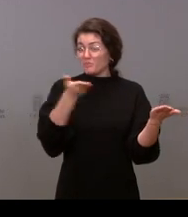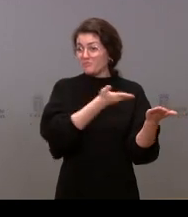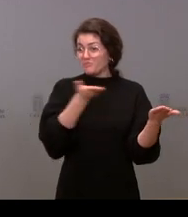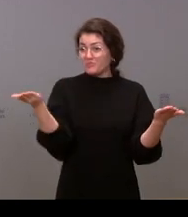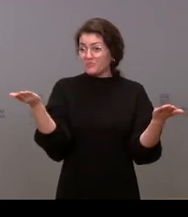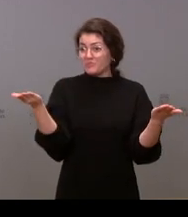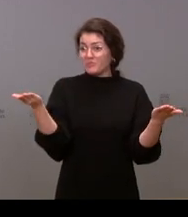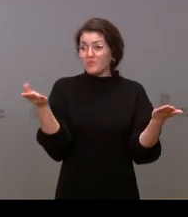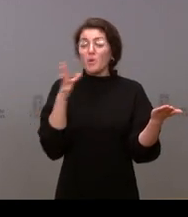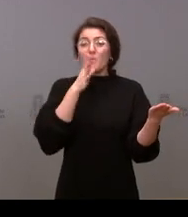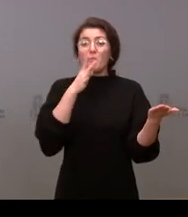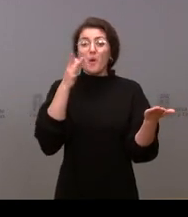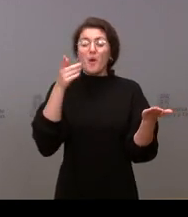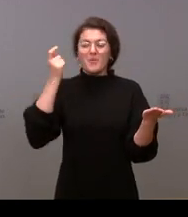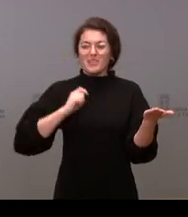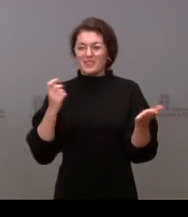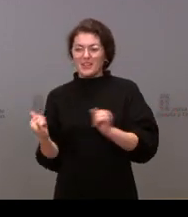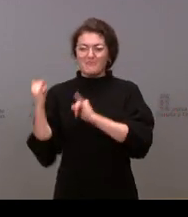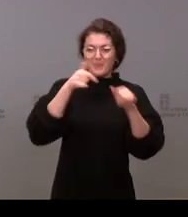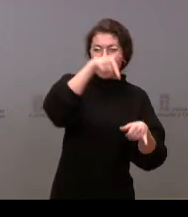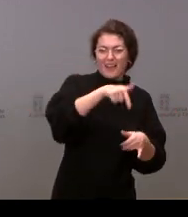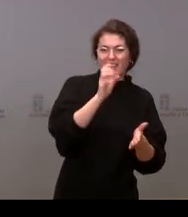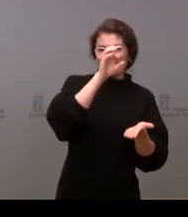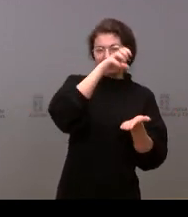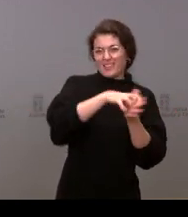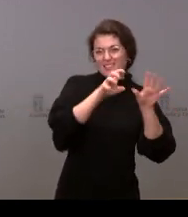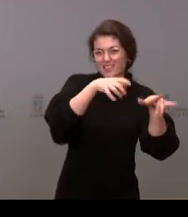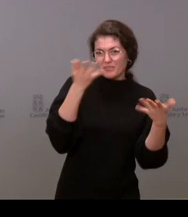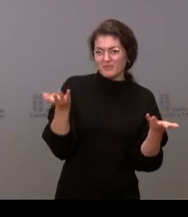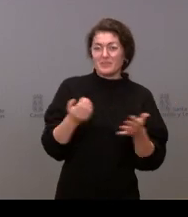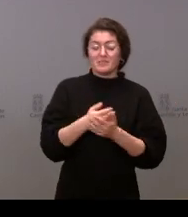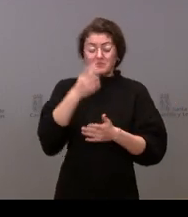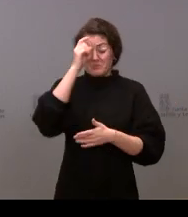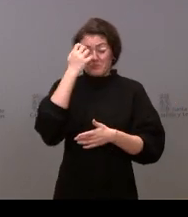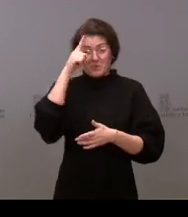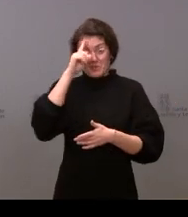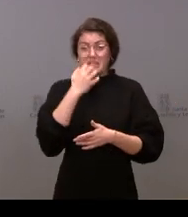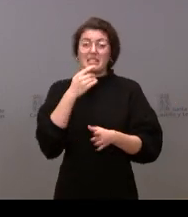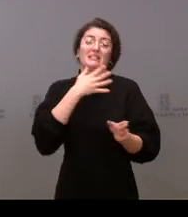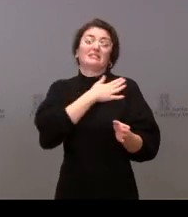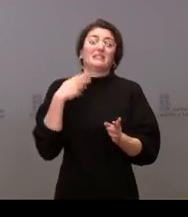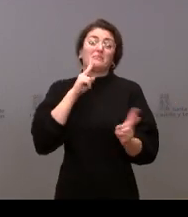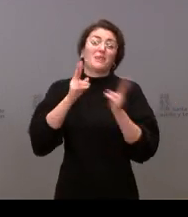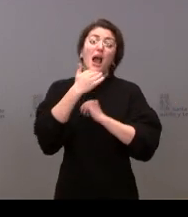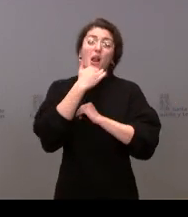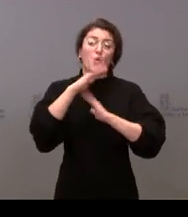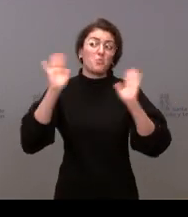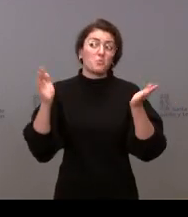vengan a trabajar a Castilla y León no sé si le quieren responder algo o no muchas gracias